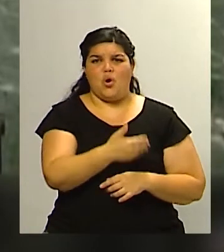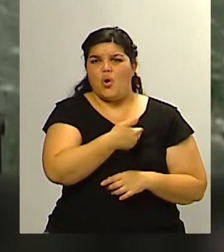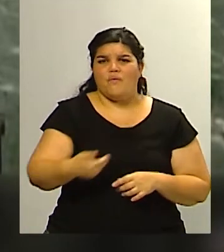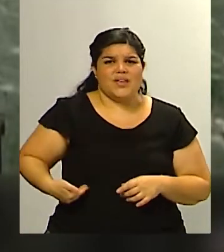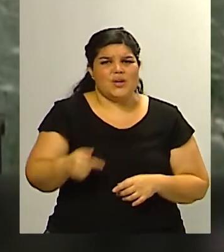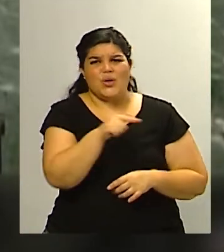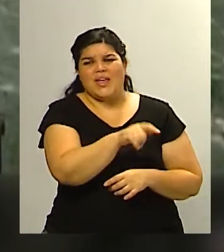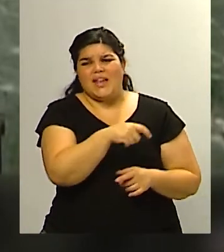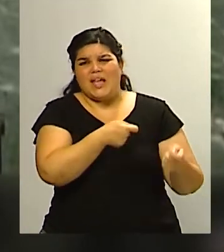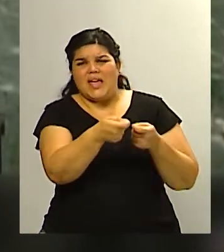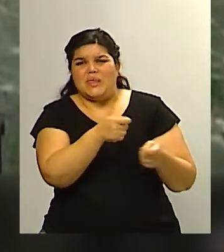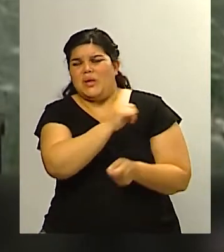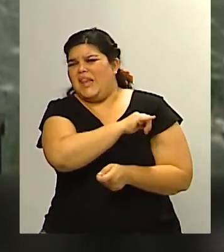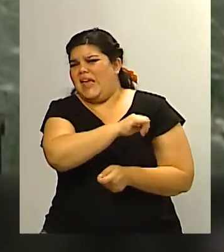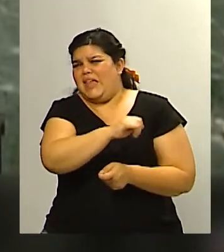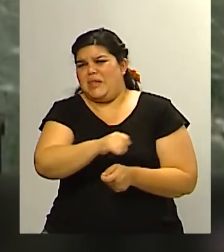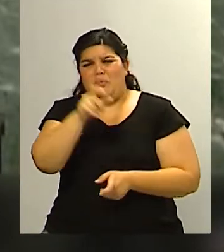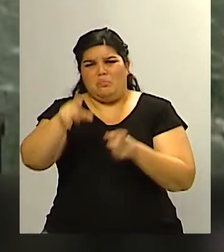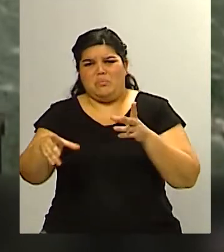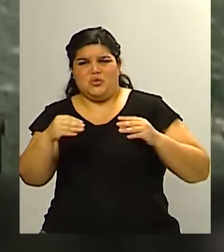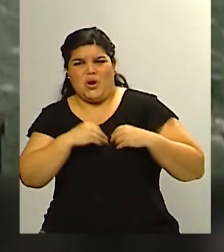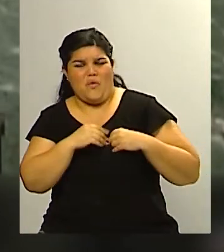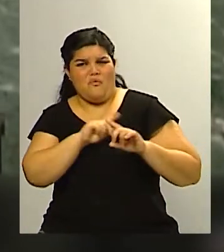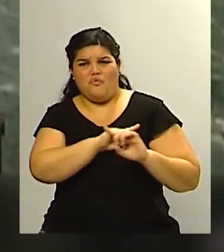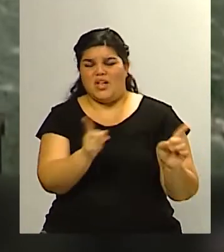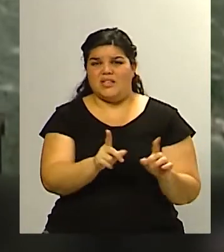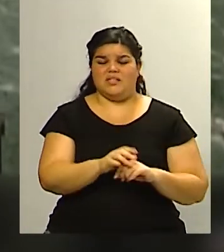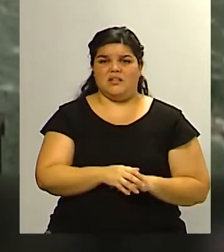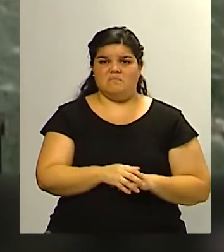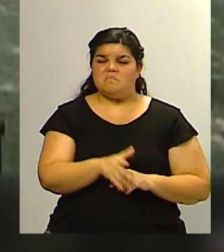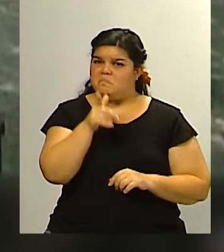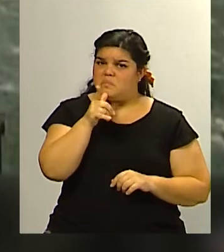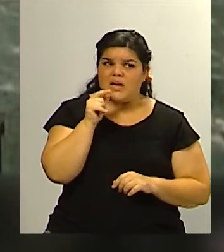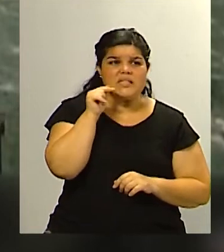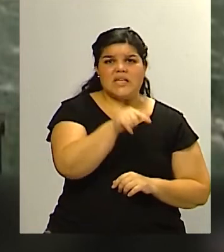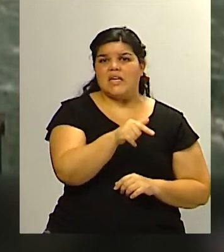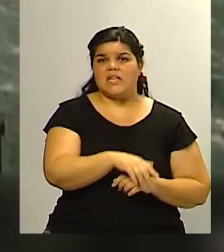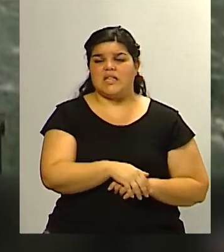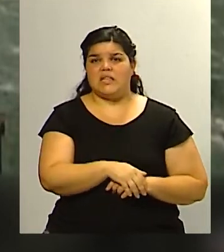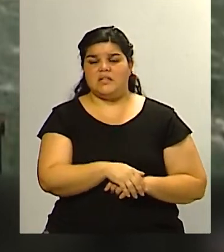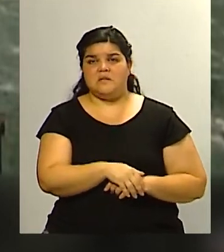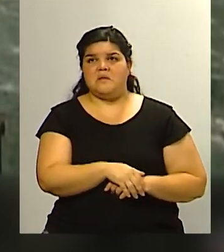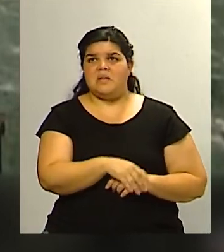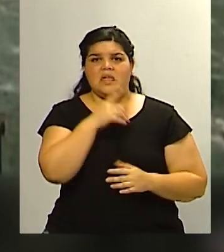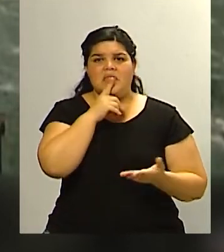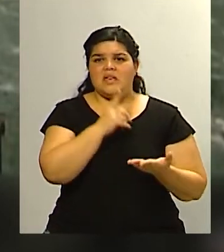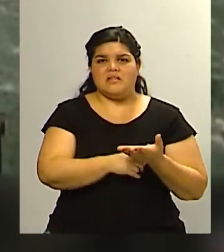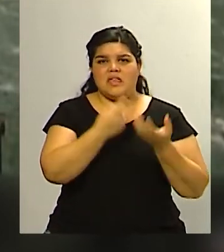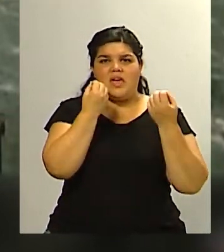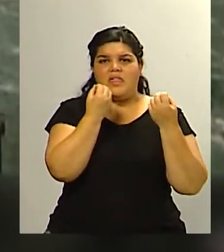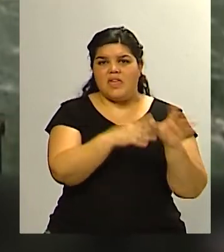puede pasar con él? ¿se va a seguir en un segundo plano o se va a retirar a criar a su hijo y a pasear a sus perros?